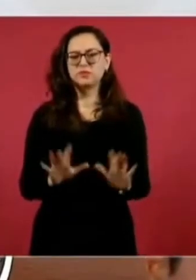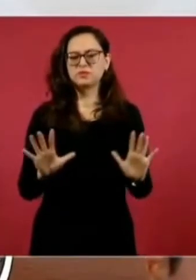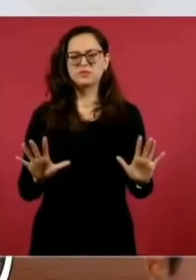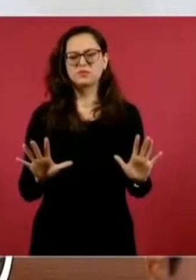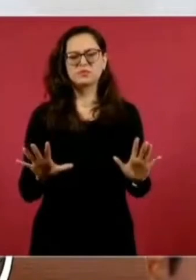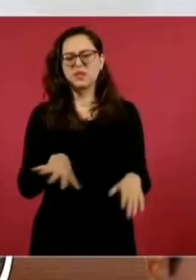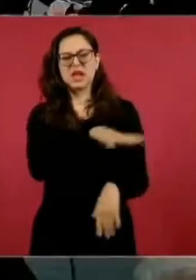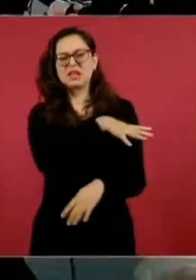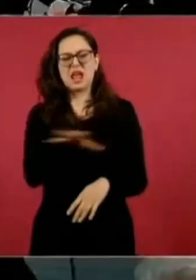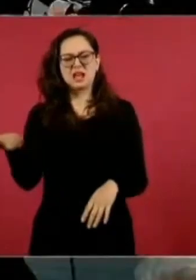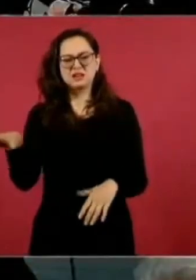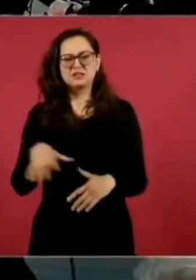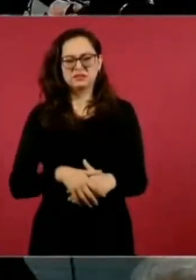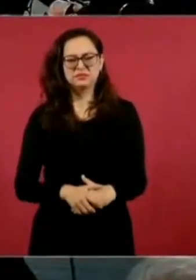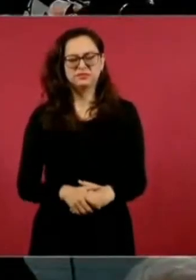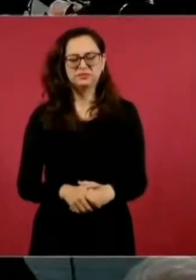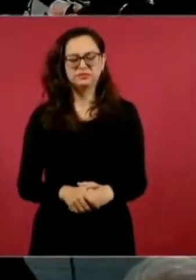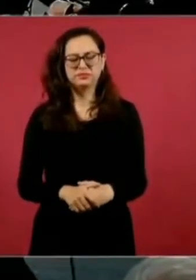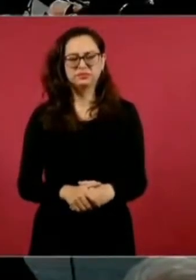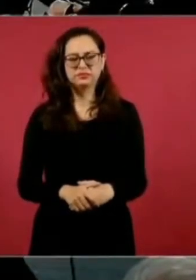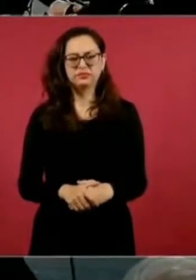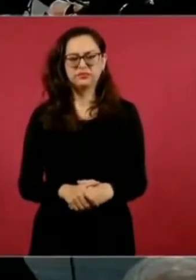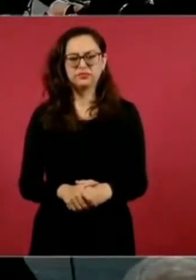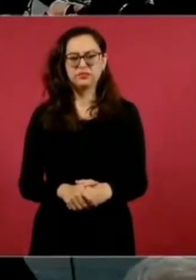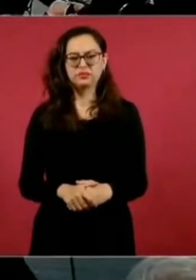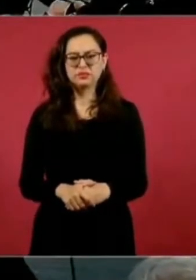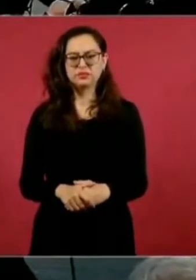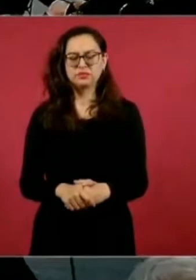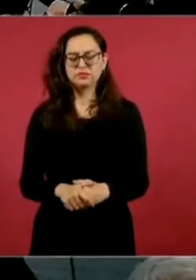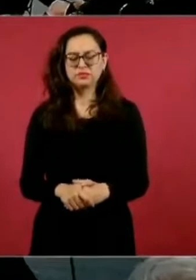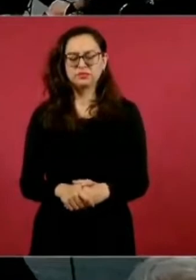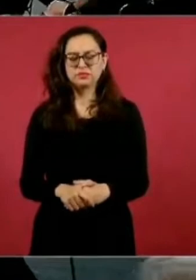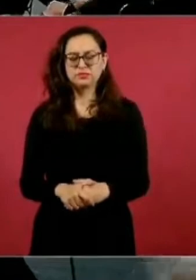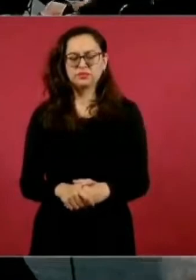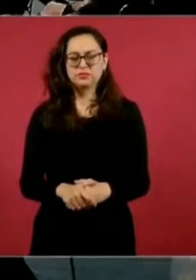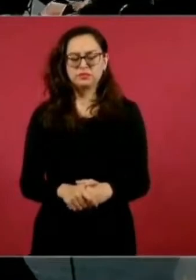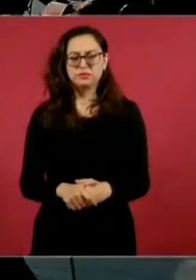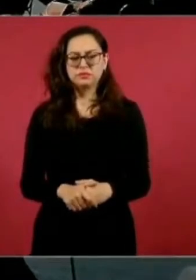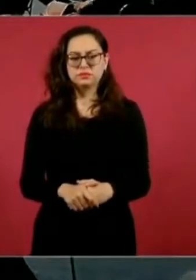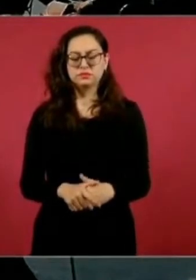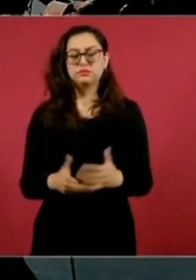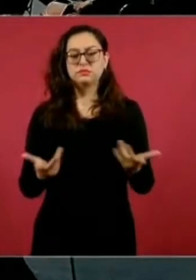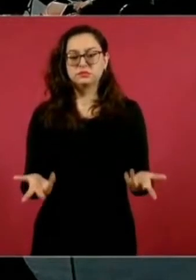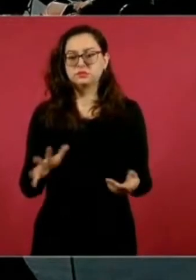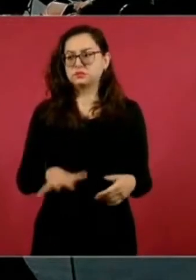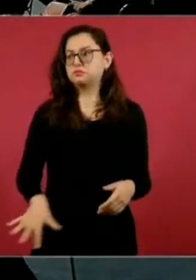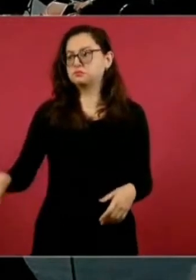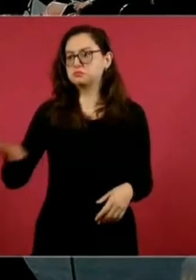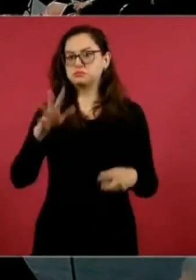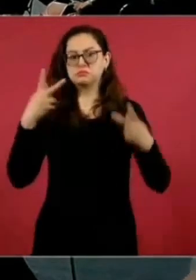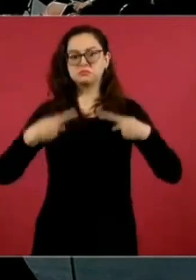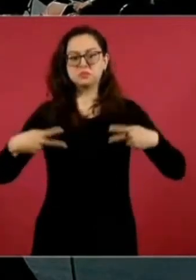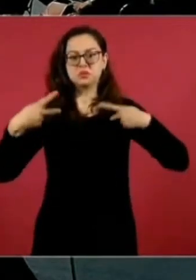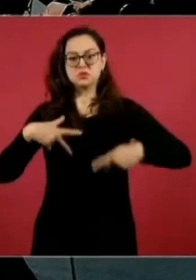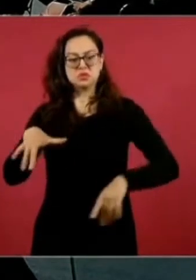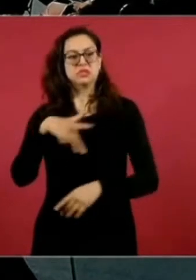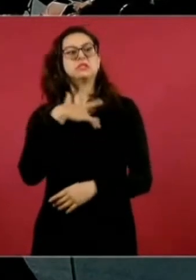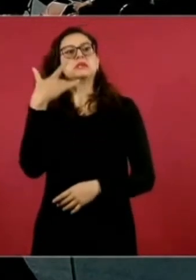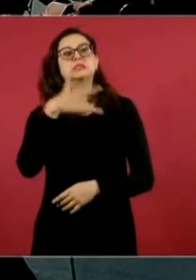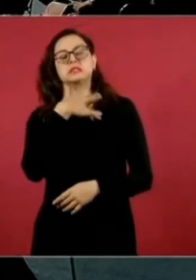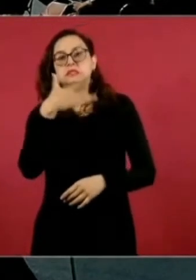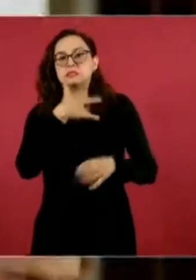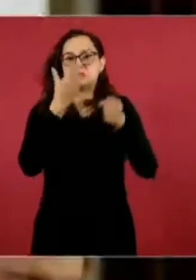de homicidios. Bueno, también lo puedes poner, pero el de percepción, del Inegi, el último.